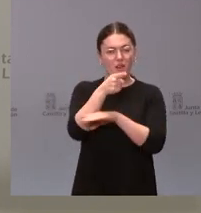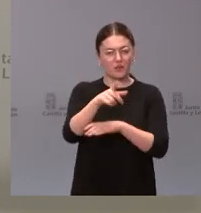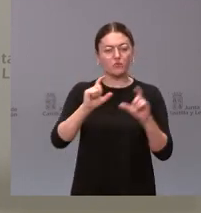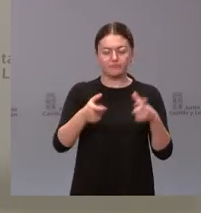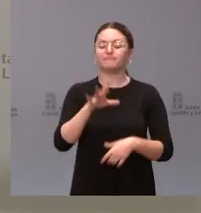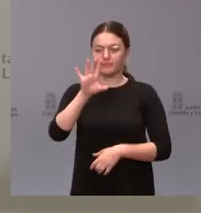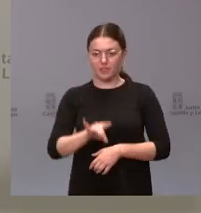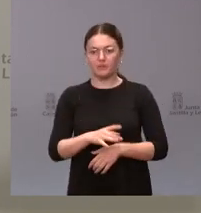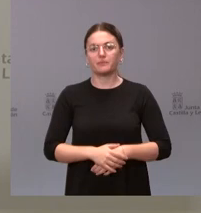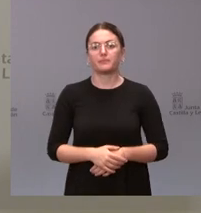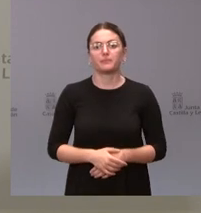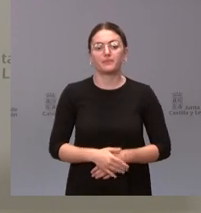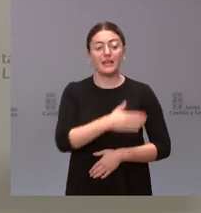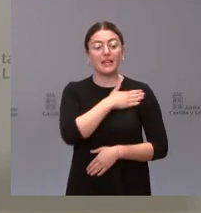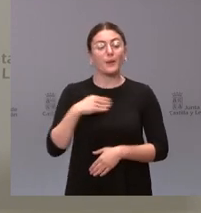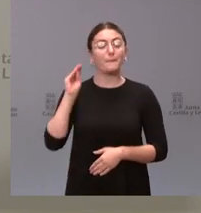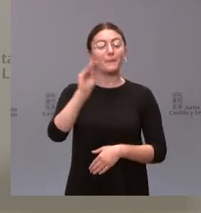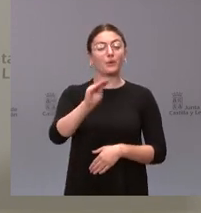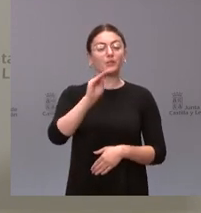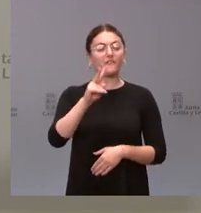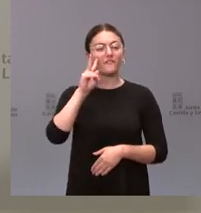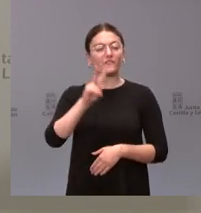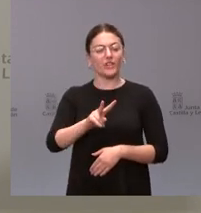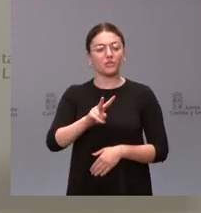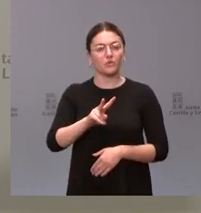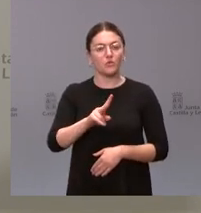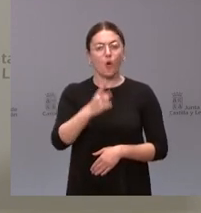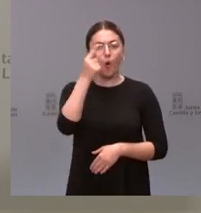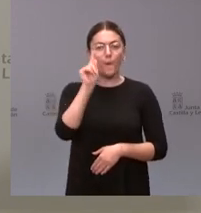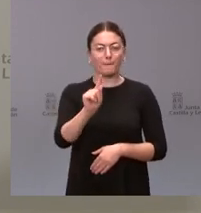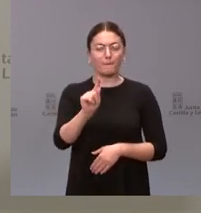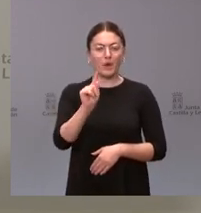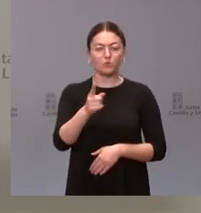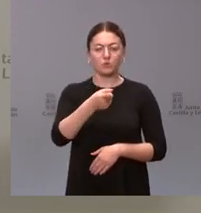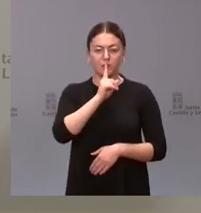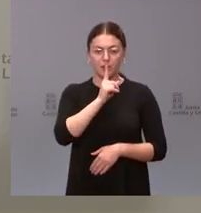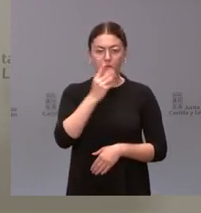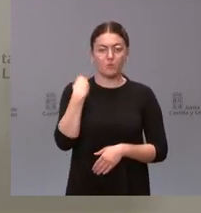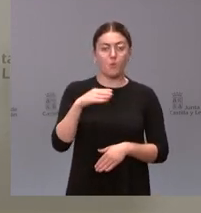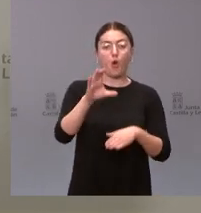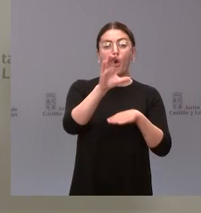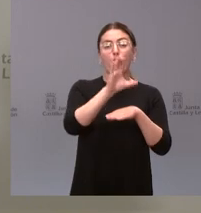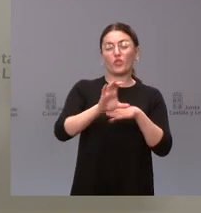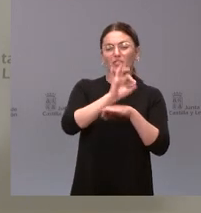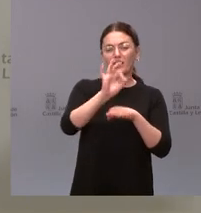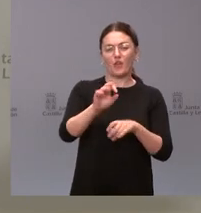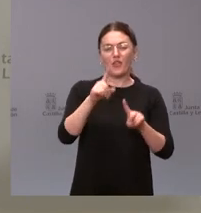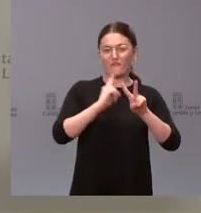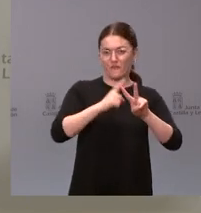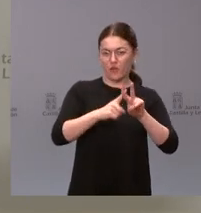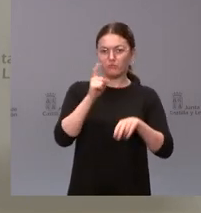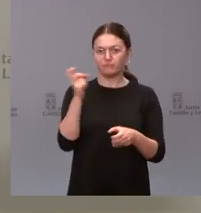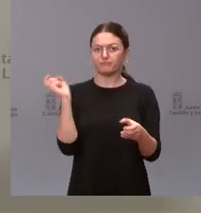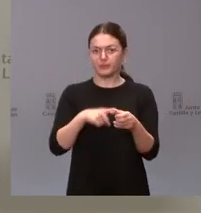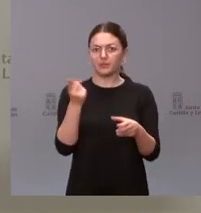Querría preguntarle hemos visto este minuto de silencio se han sumado los consejeros de Vox y el vicepresidente